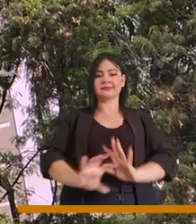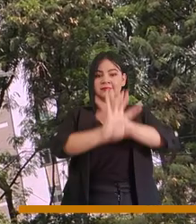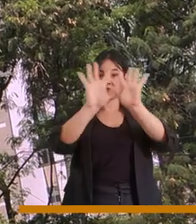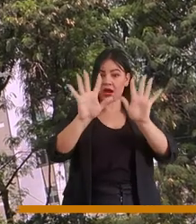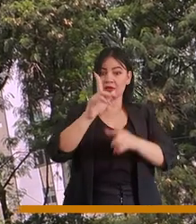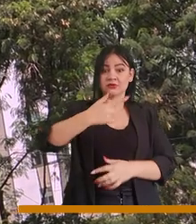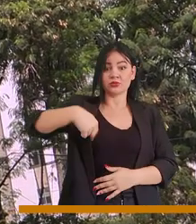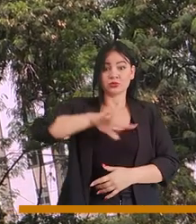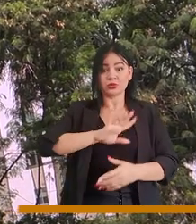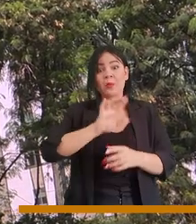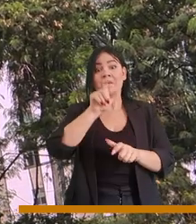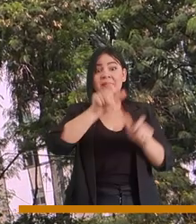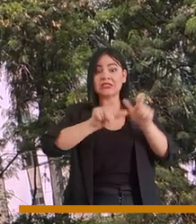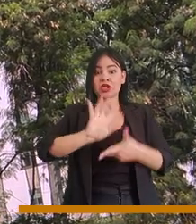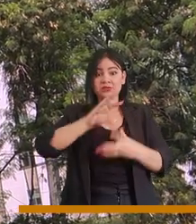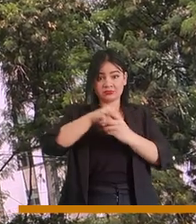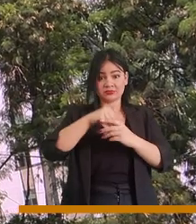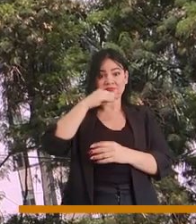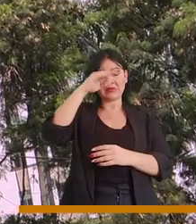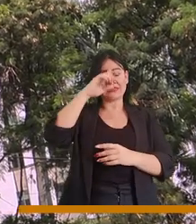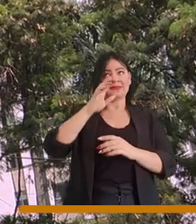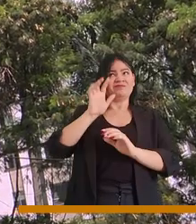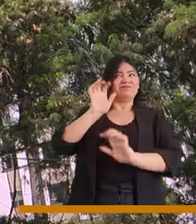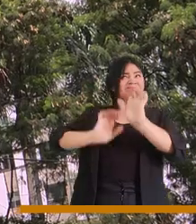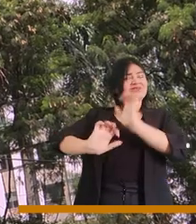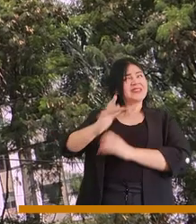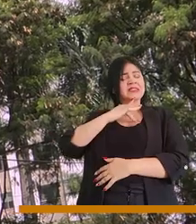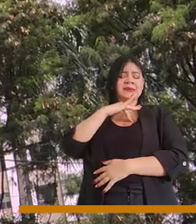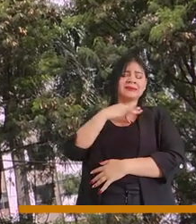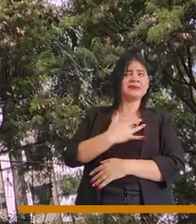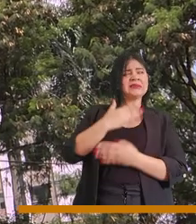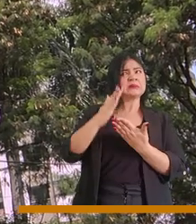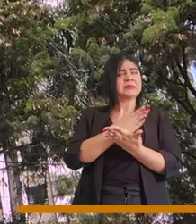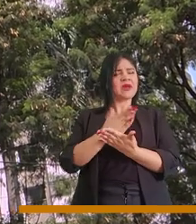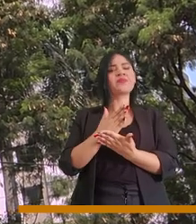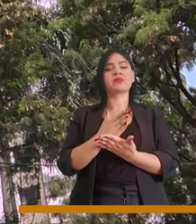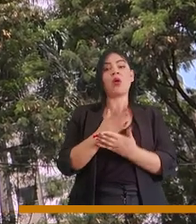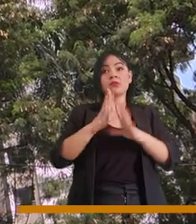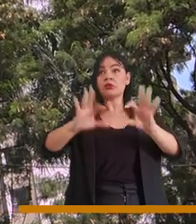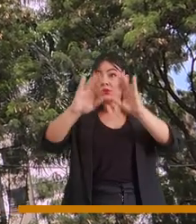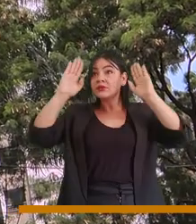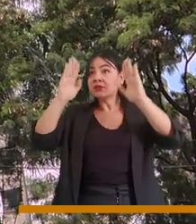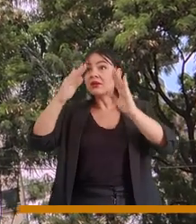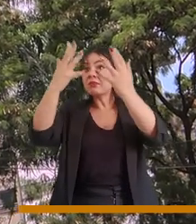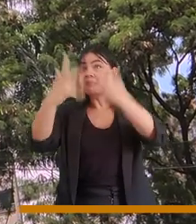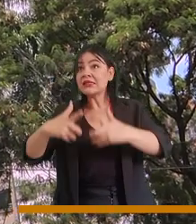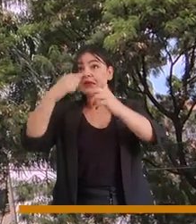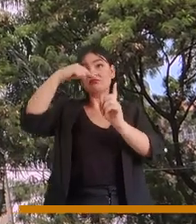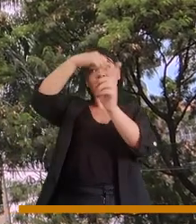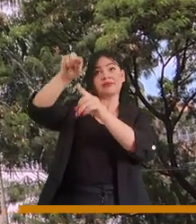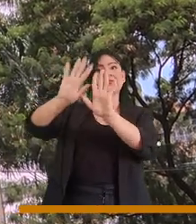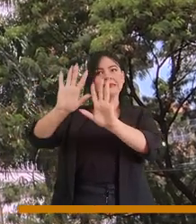habitantes de Medellín, se sientan excluidos con la llegada de los turistas. Es muy importante escuchar a los empresarios, pero también a la